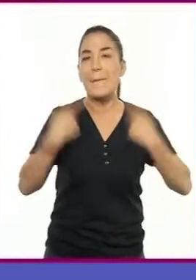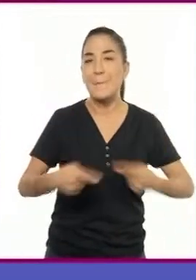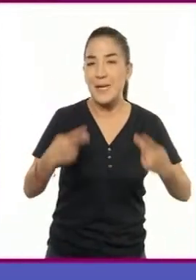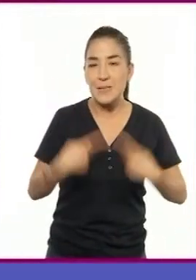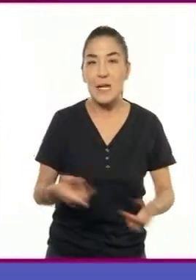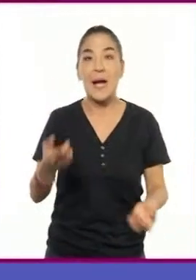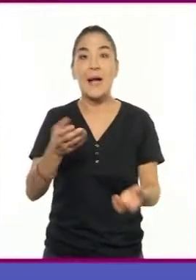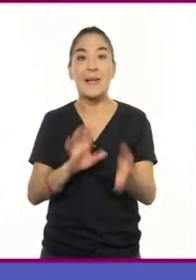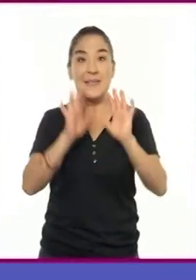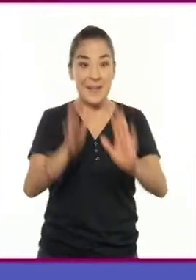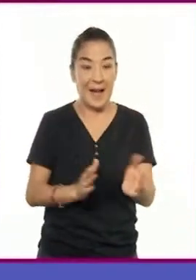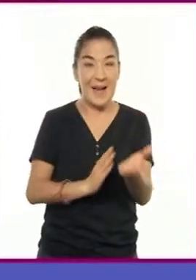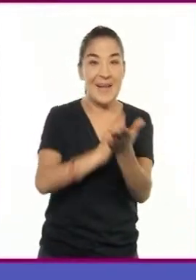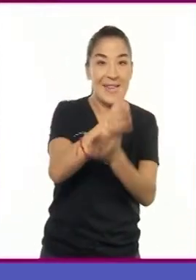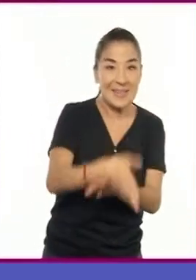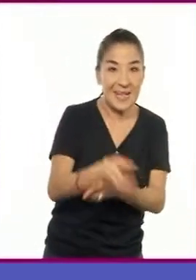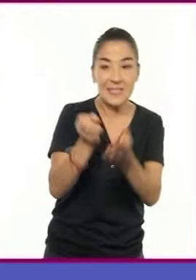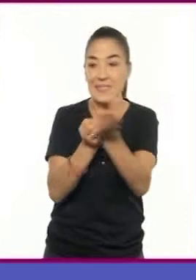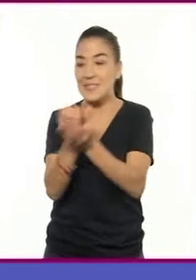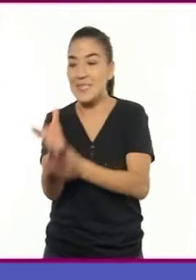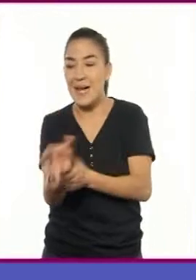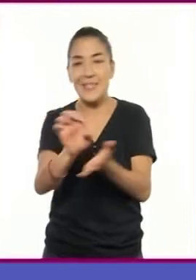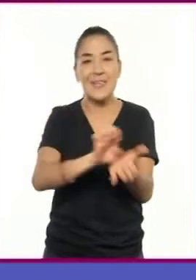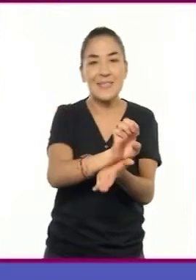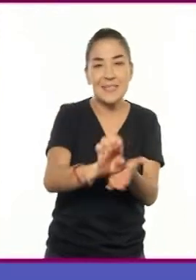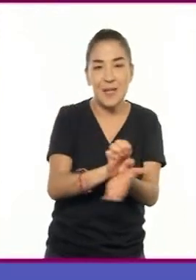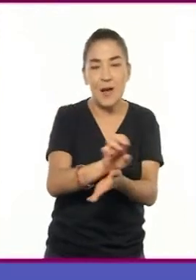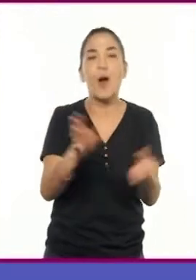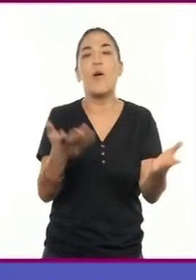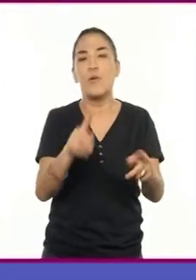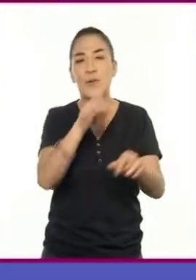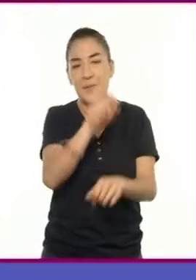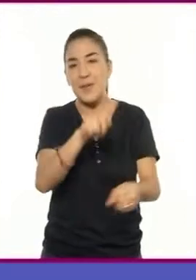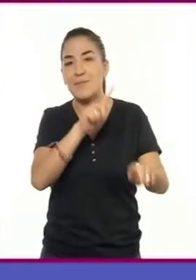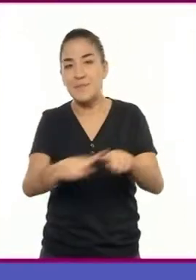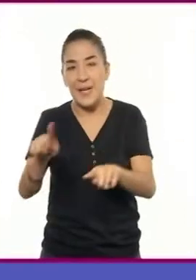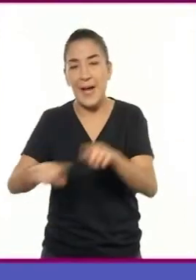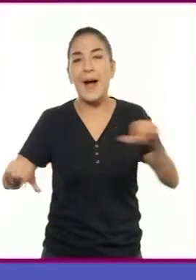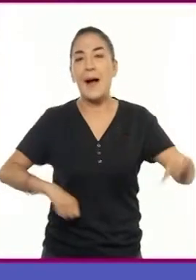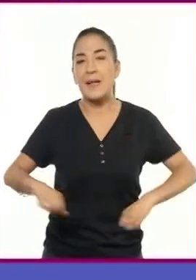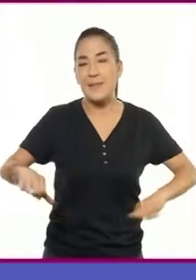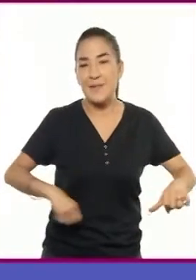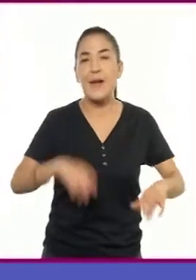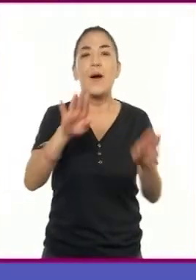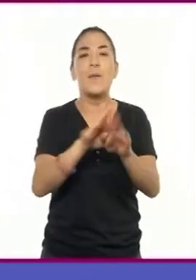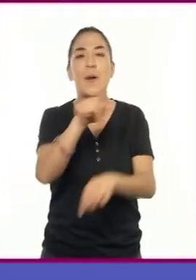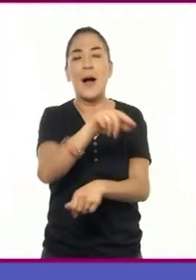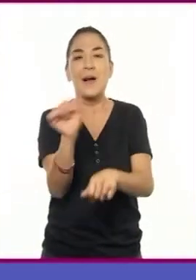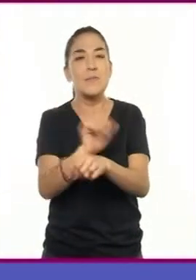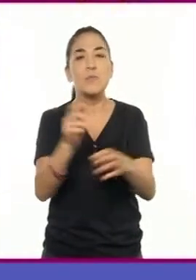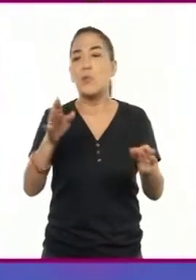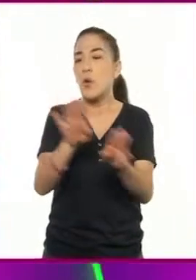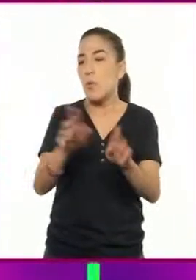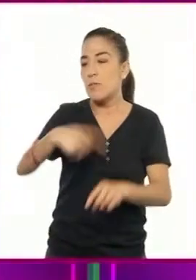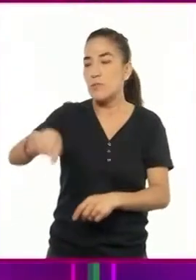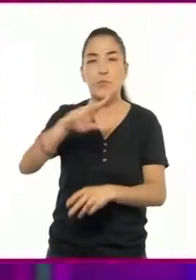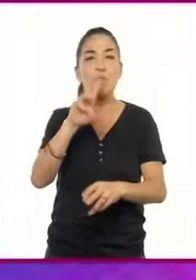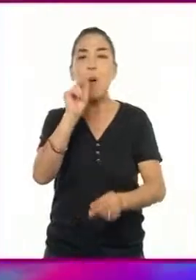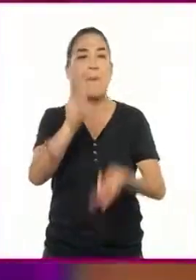su entrada o salida del escenario, así como las acciones de los personajes que no están hablando en ese momento.